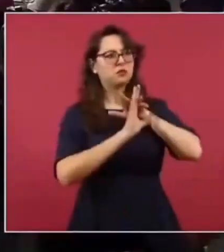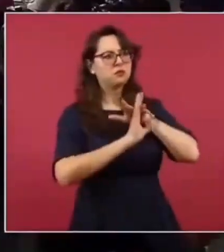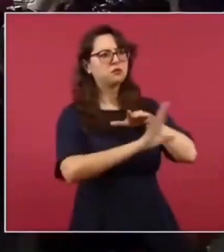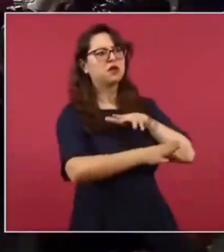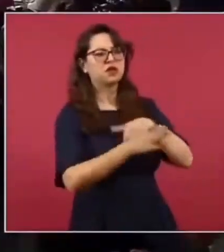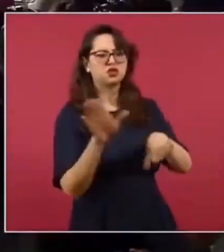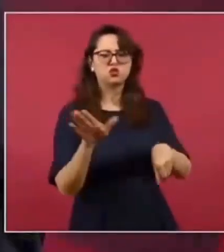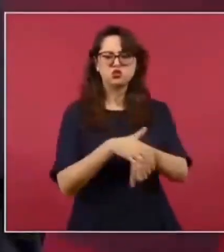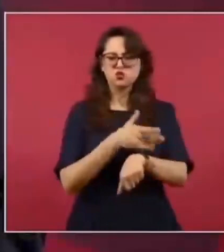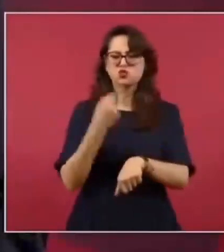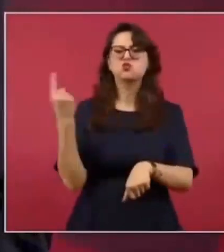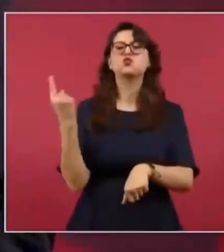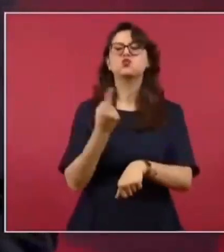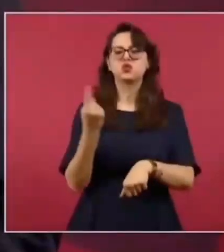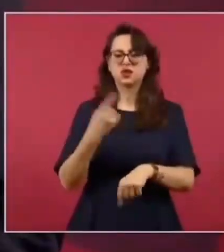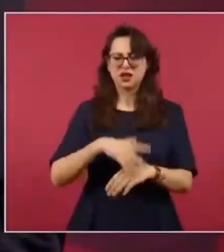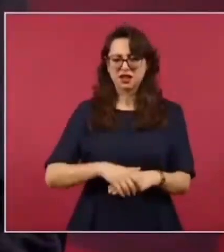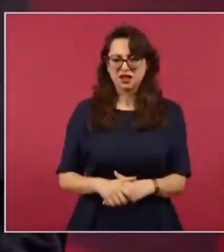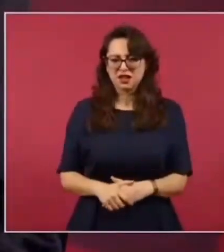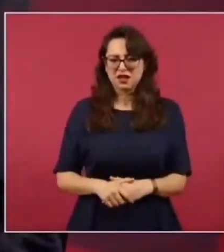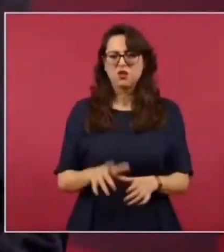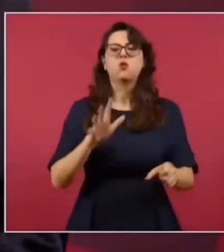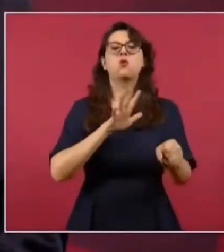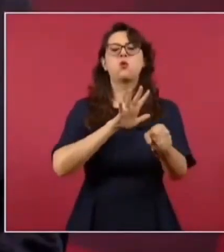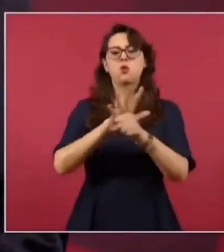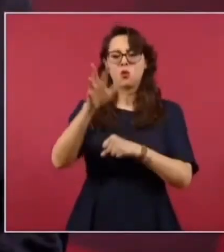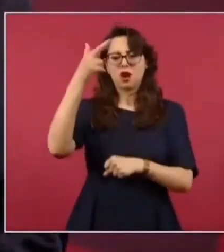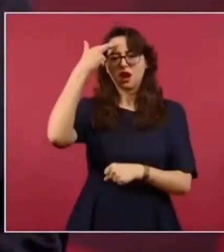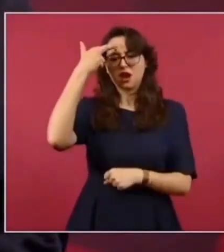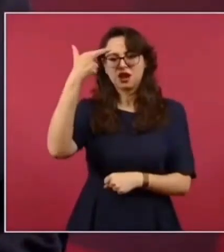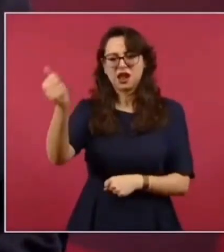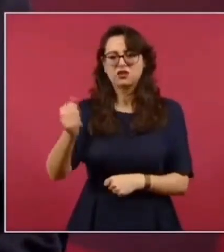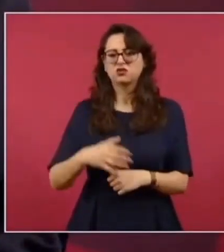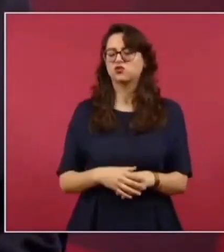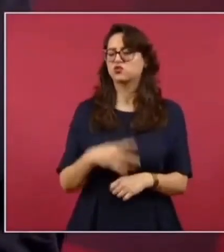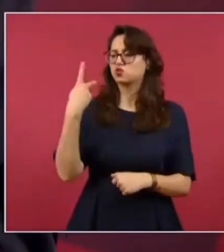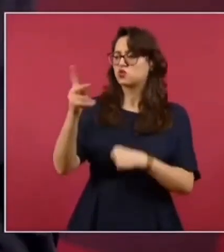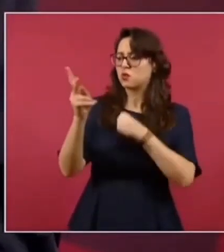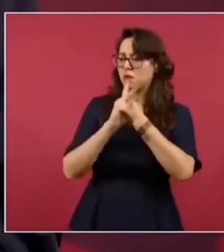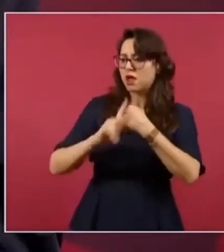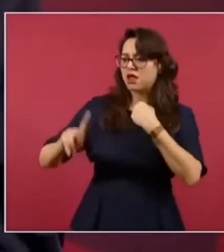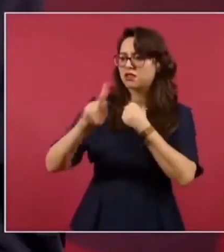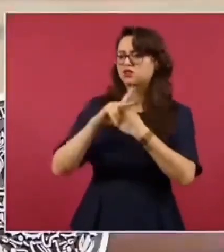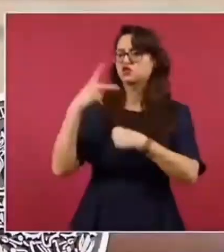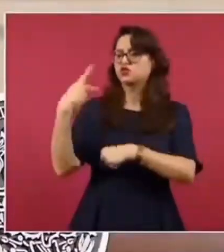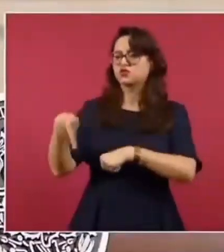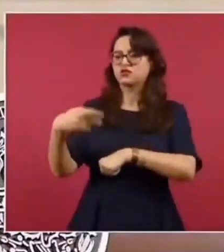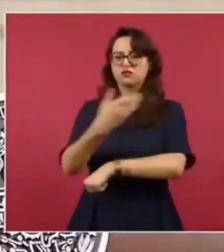pueblos, no abandona a sus familias, no